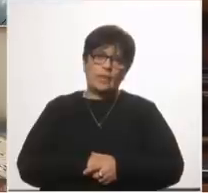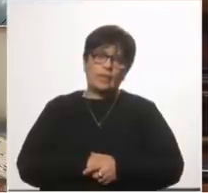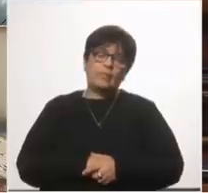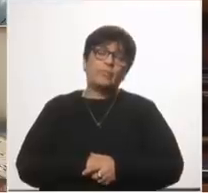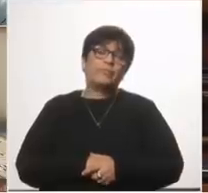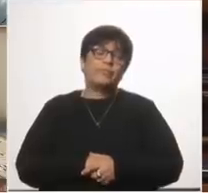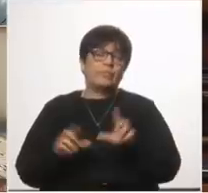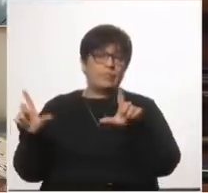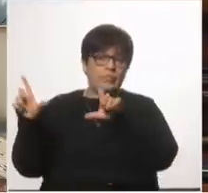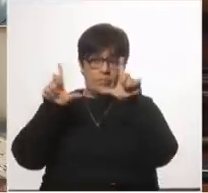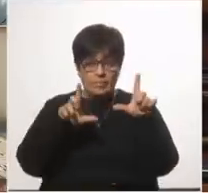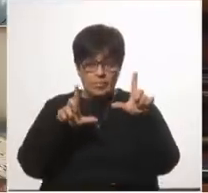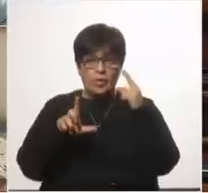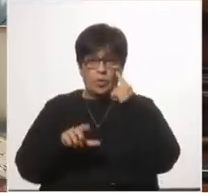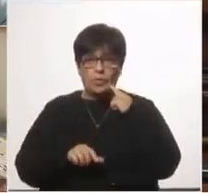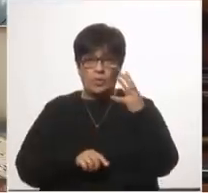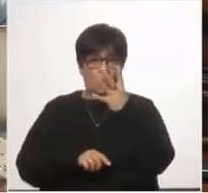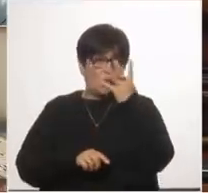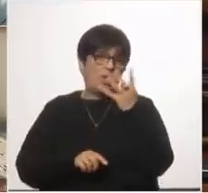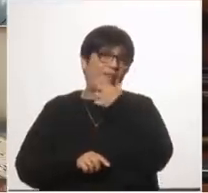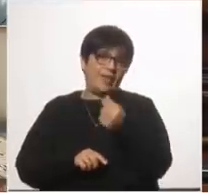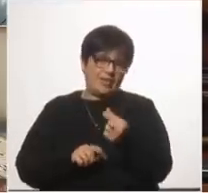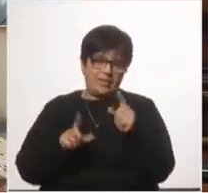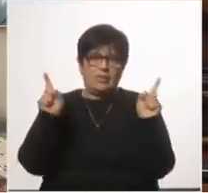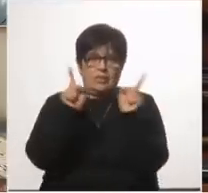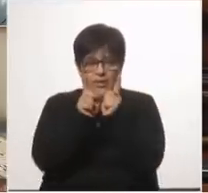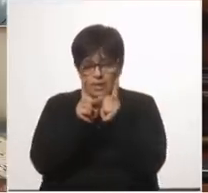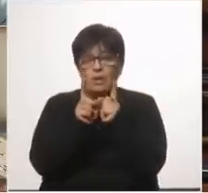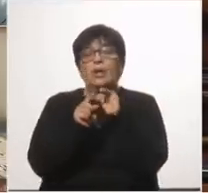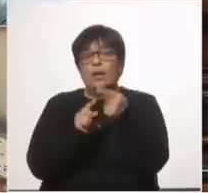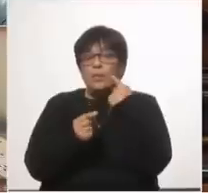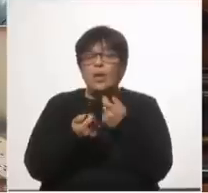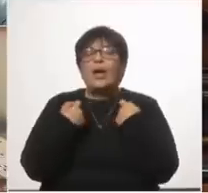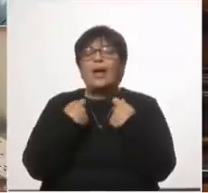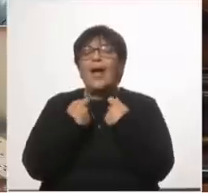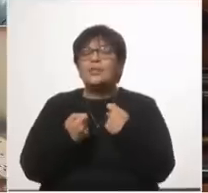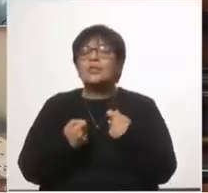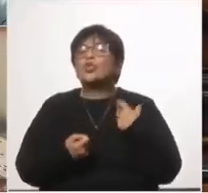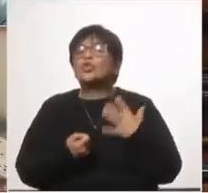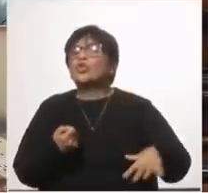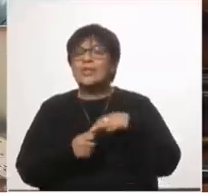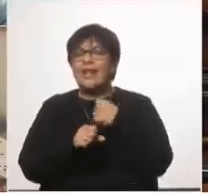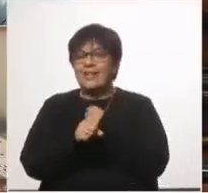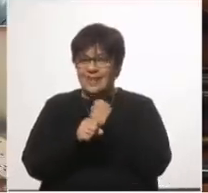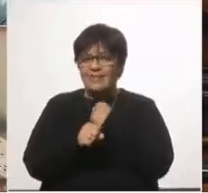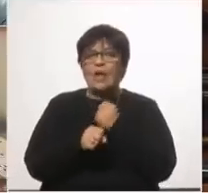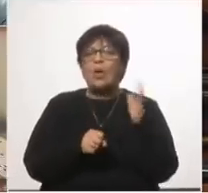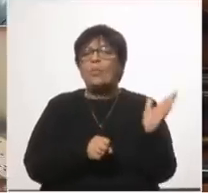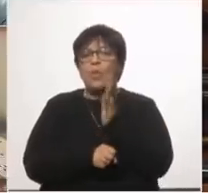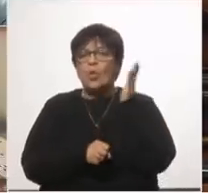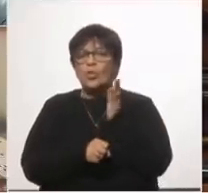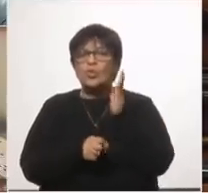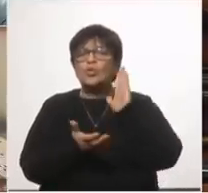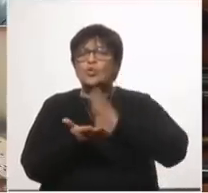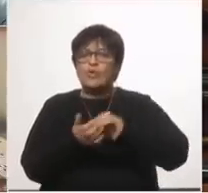la lámina 4 muy sencilla nos muestra el gasto social laboral y productivo COVID-19 promedio mensual